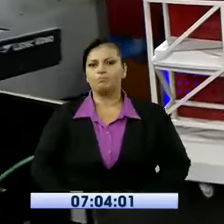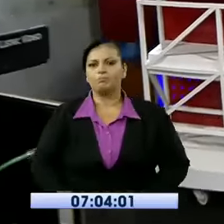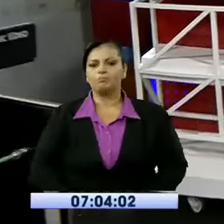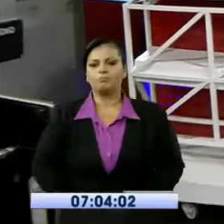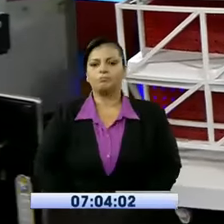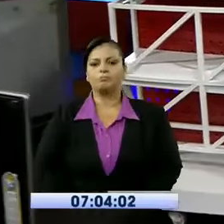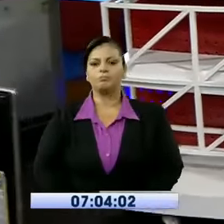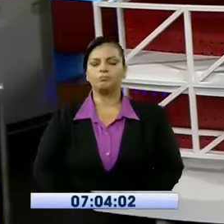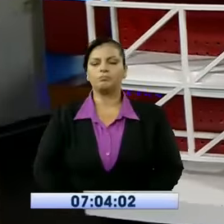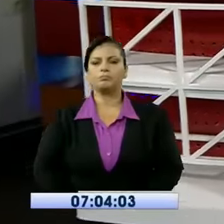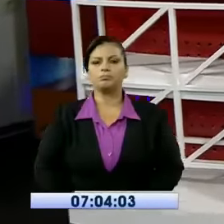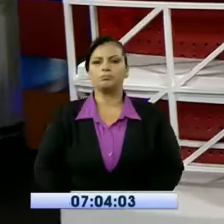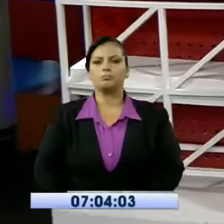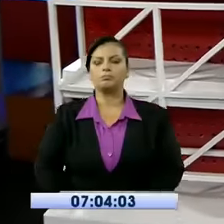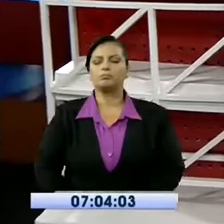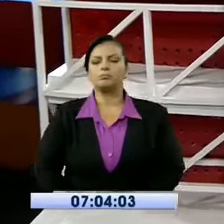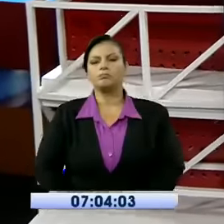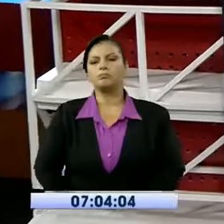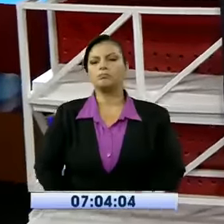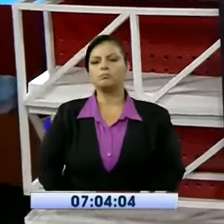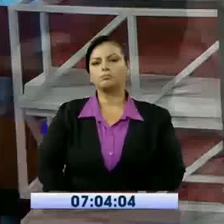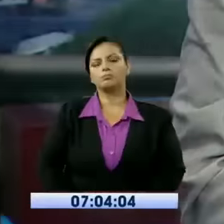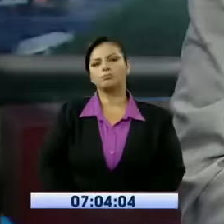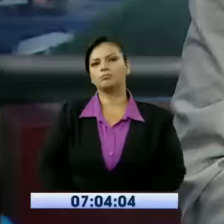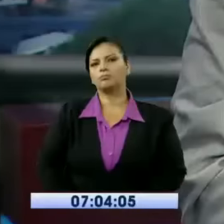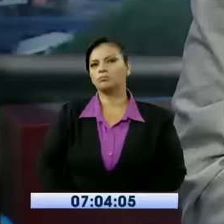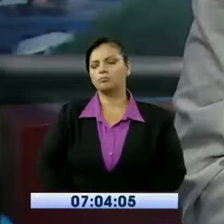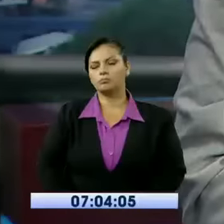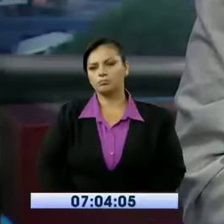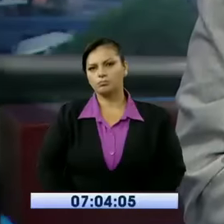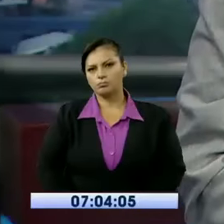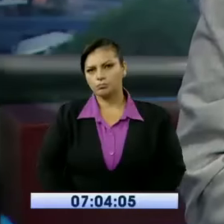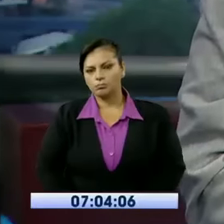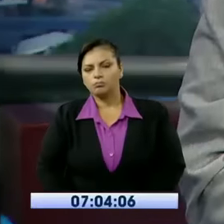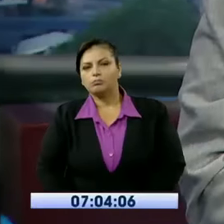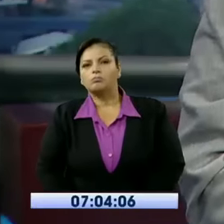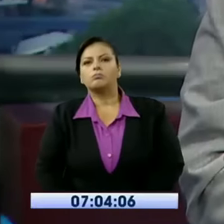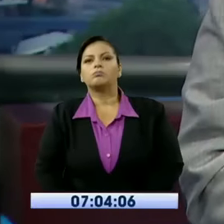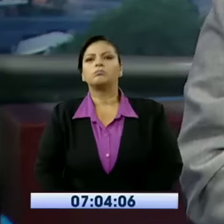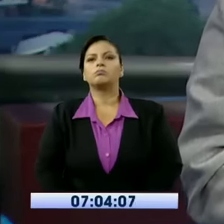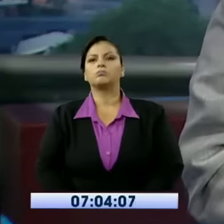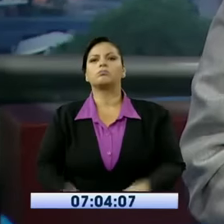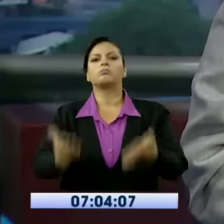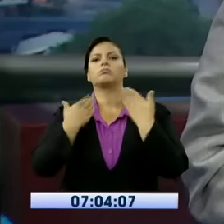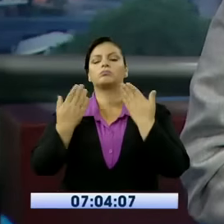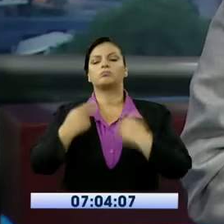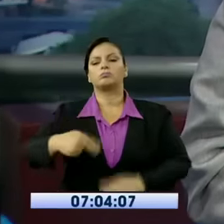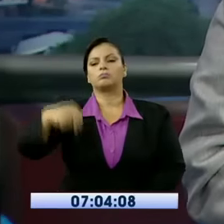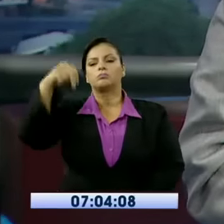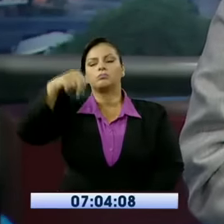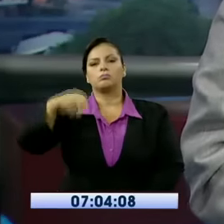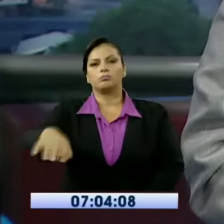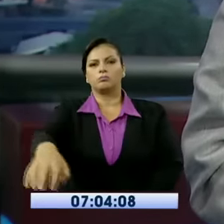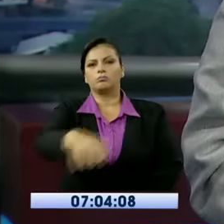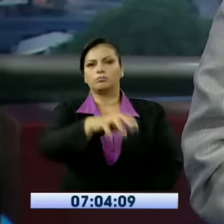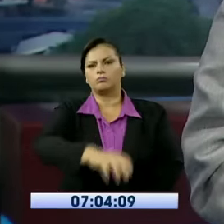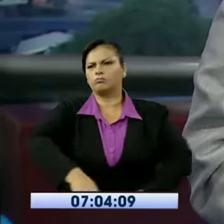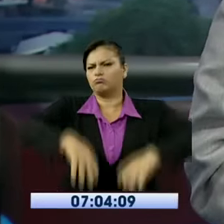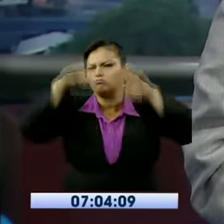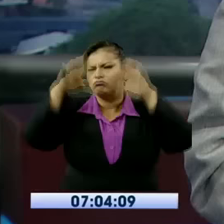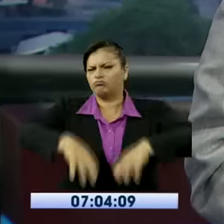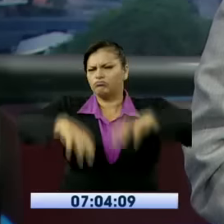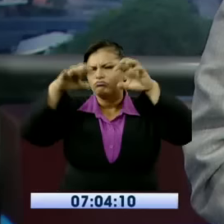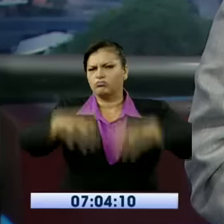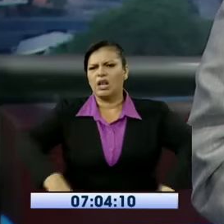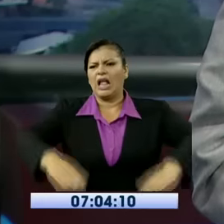Varios viviendas resultaron afectadas debido a las inundaciones en diferentes cooperativas del noroeste de Guayaquil. Las recientes lluvias,